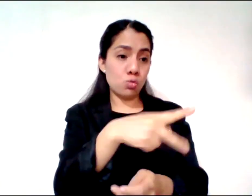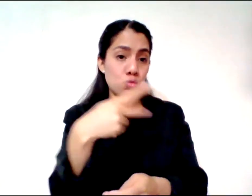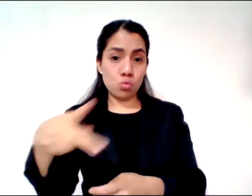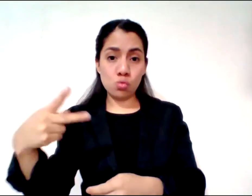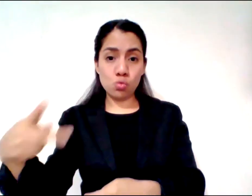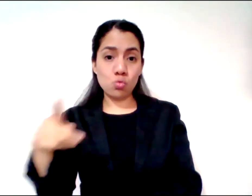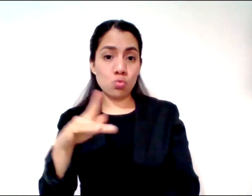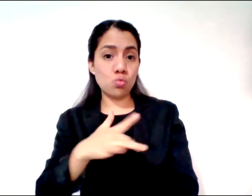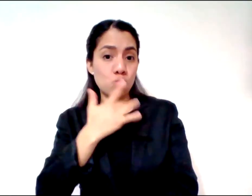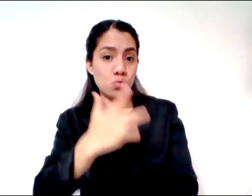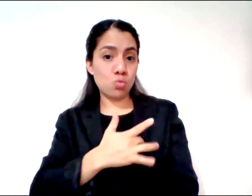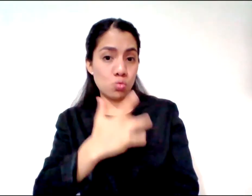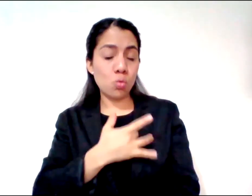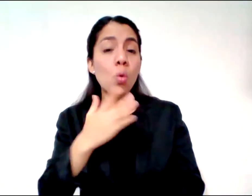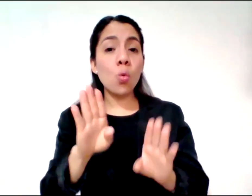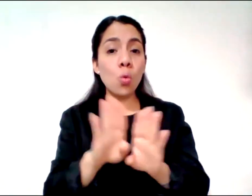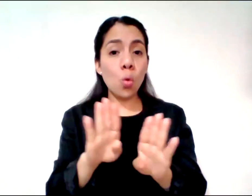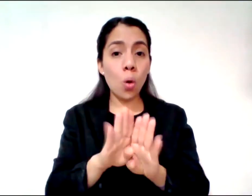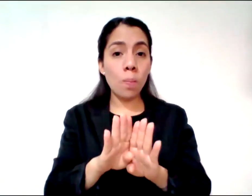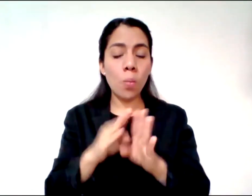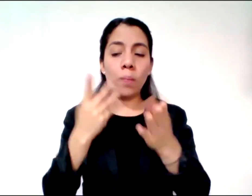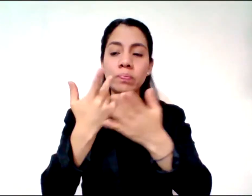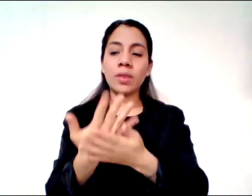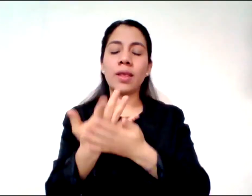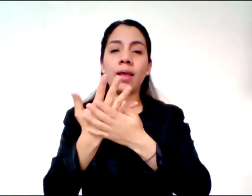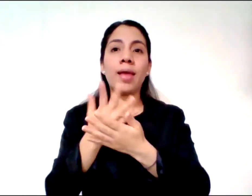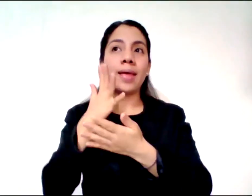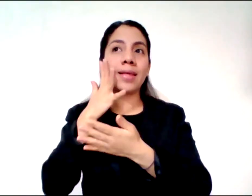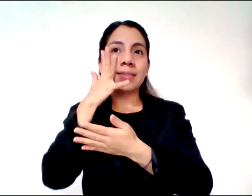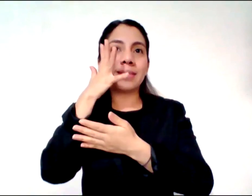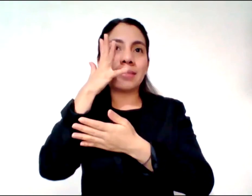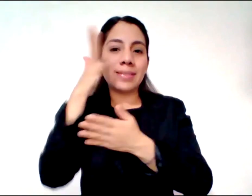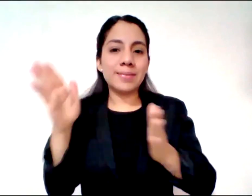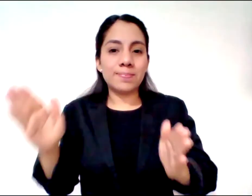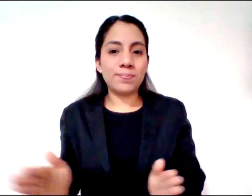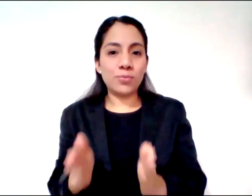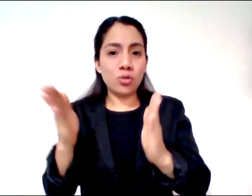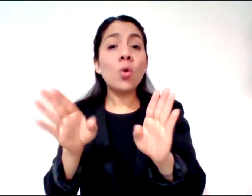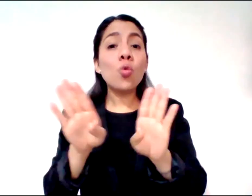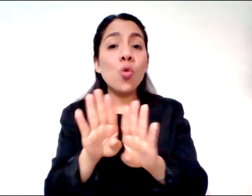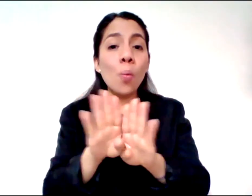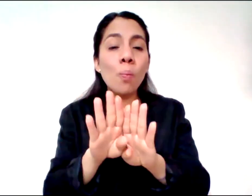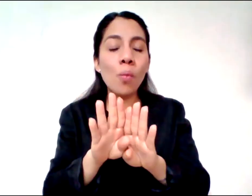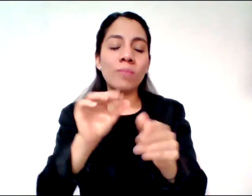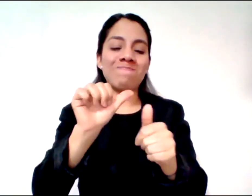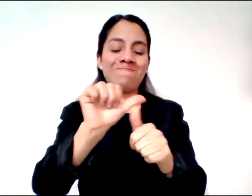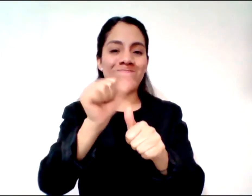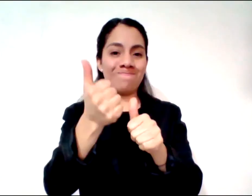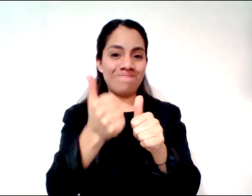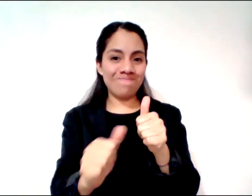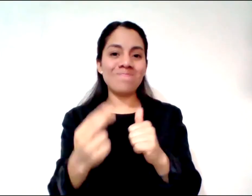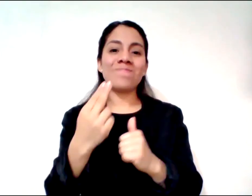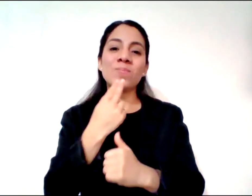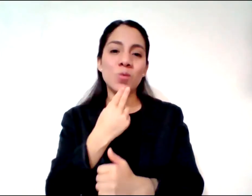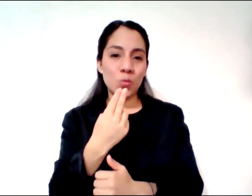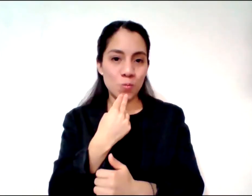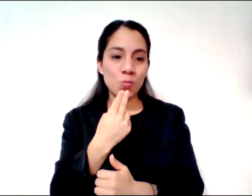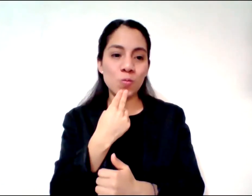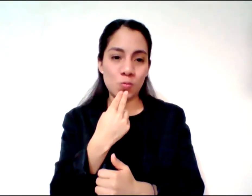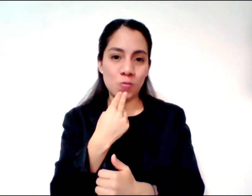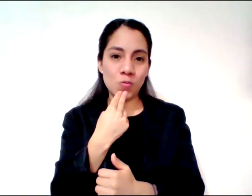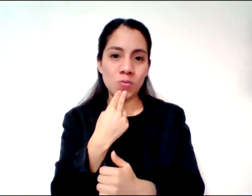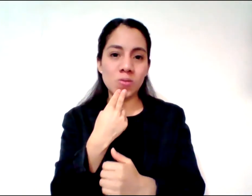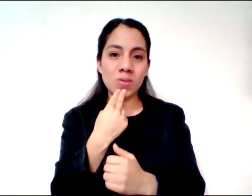través del arte y con el arte construir memoria ¿no es cierto? un lugar donde ellos puedan ir siempre